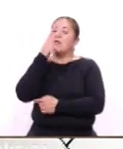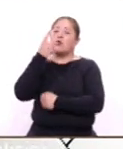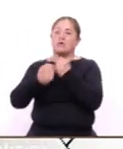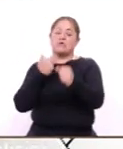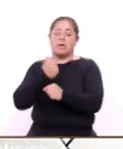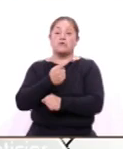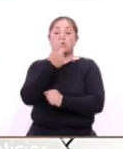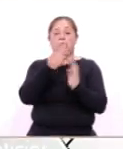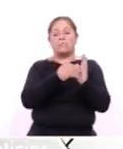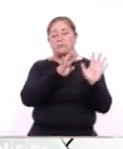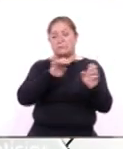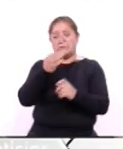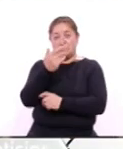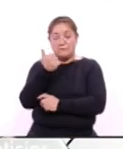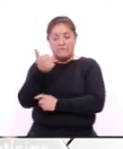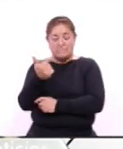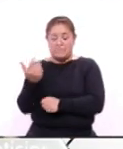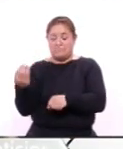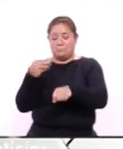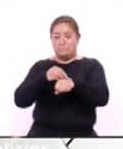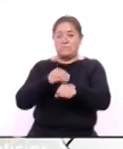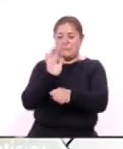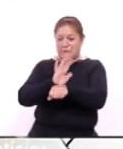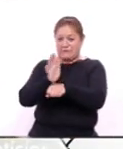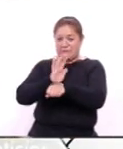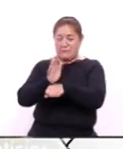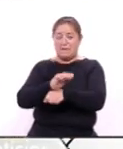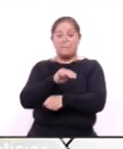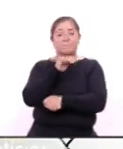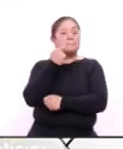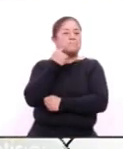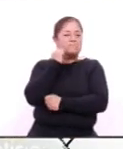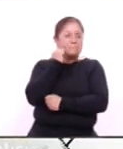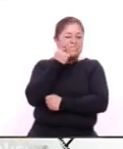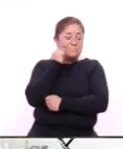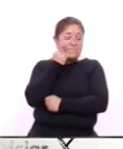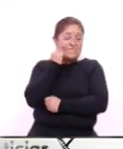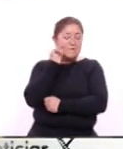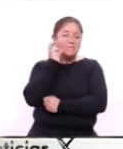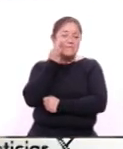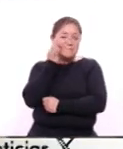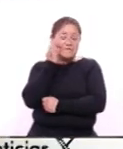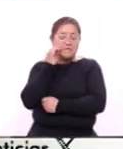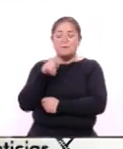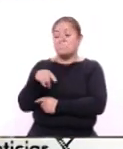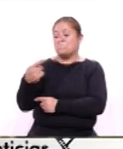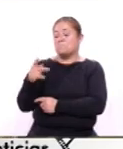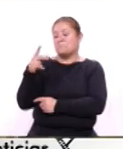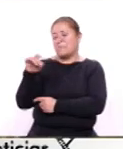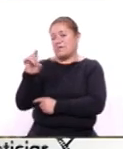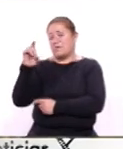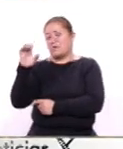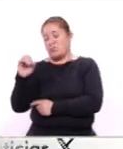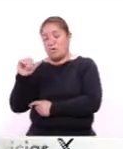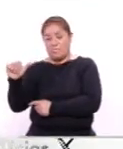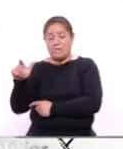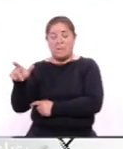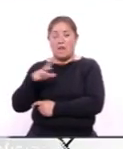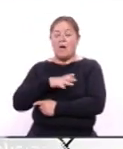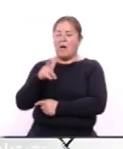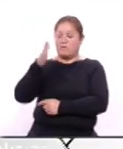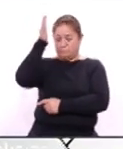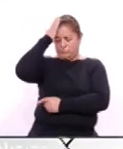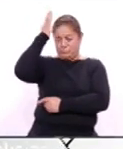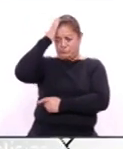1956 se adaptó al cine María Félix y Pedro Armendariz fueron los protagonistas de este filme mismo que fue